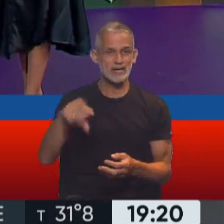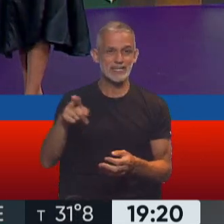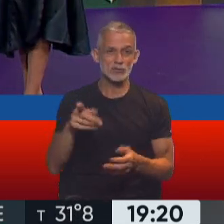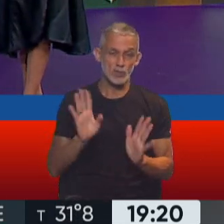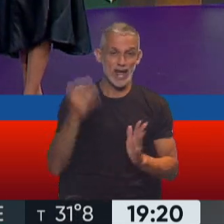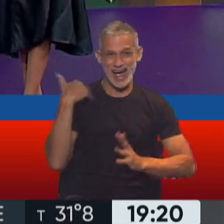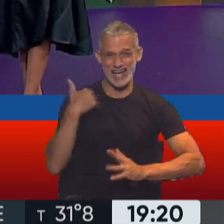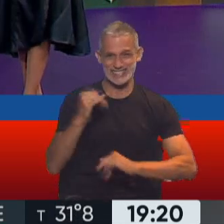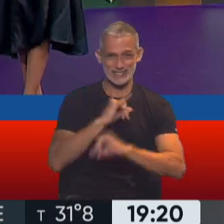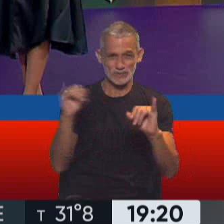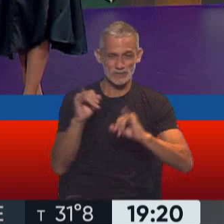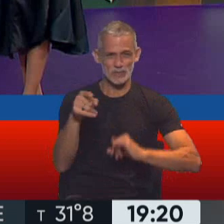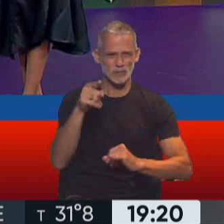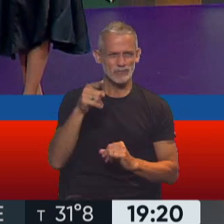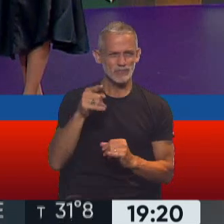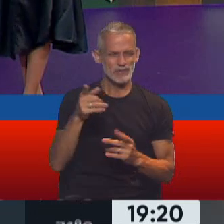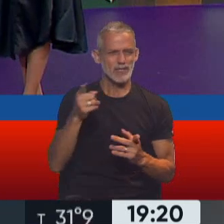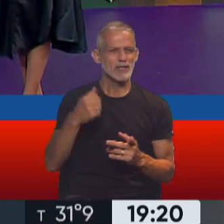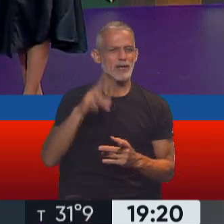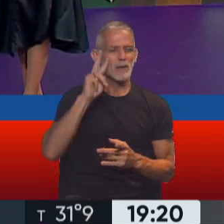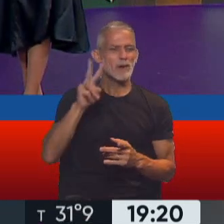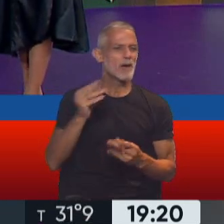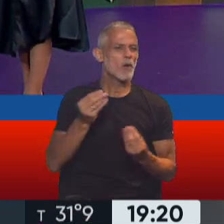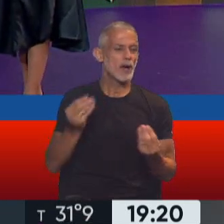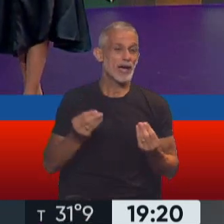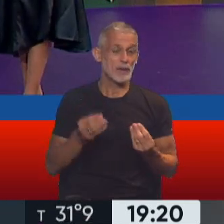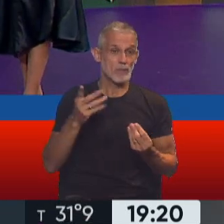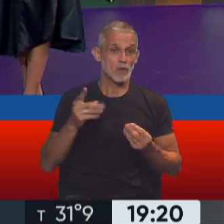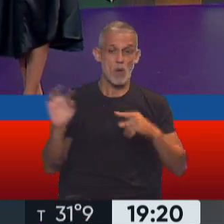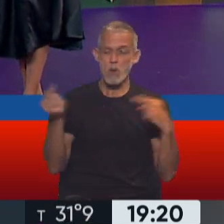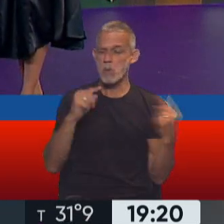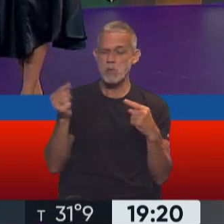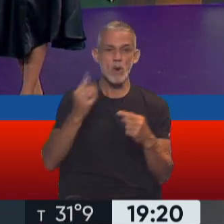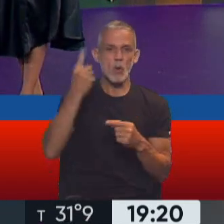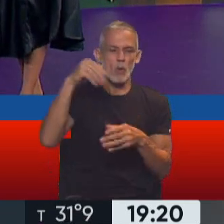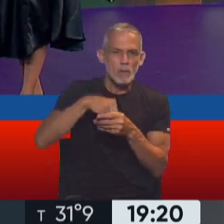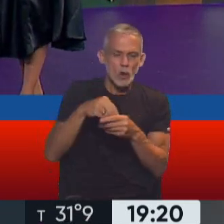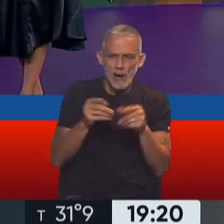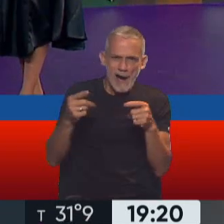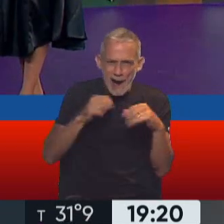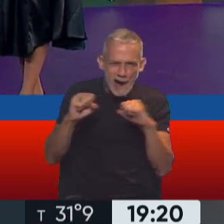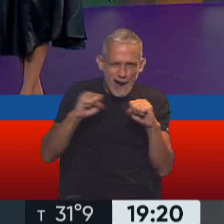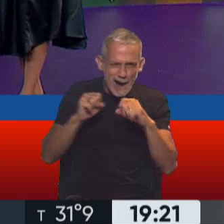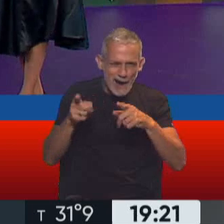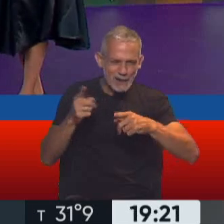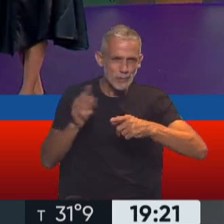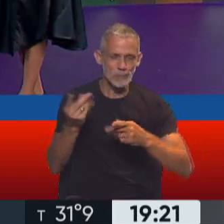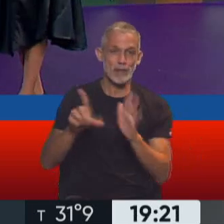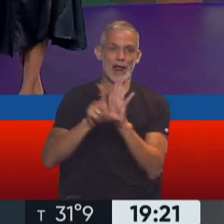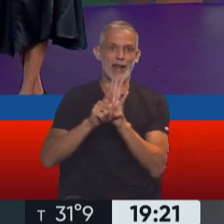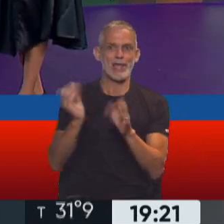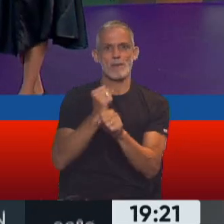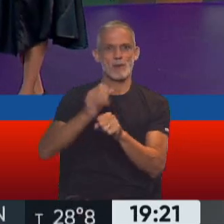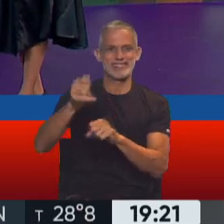marcábamos ayer, ¿te acordás? Cuando veíamos la disputa por un voto, ¿no? Lo que hace un voto para que una ley se